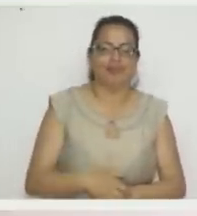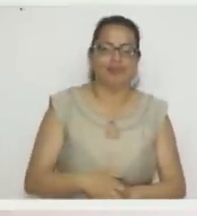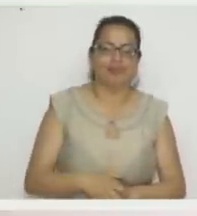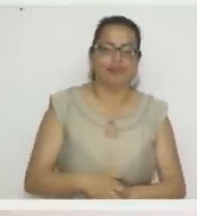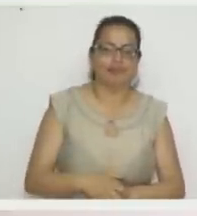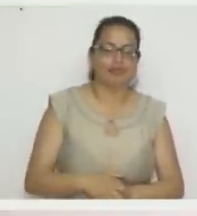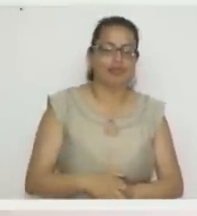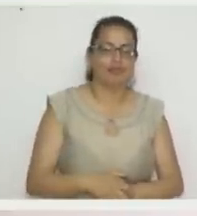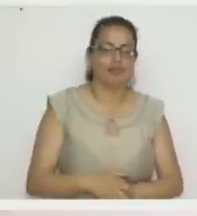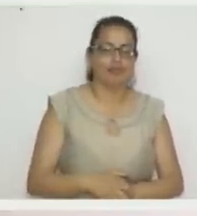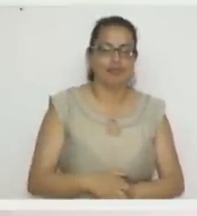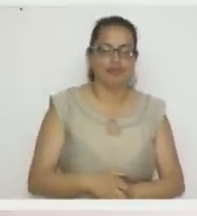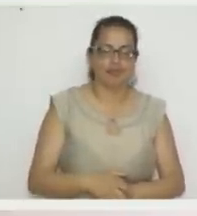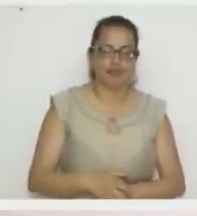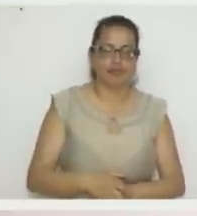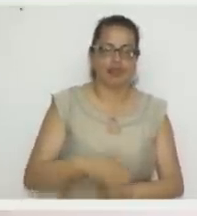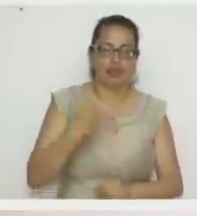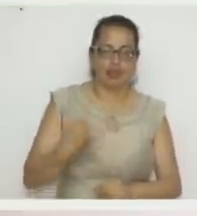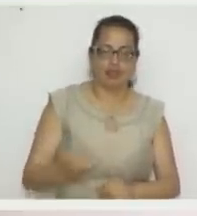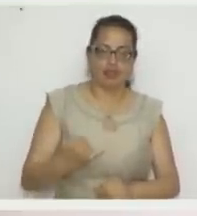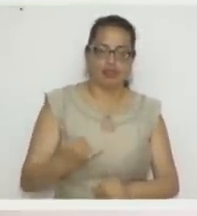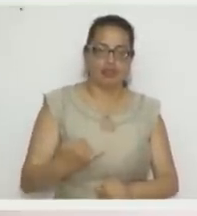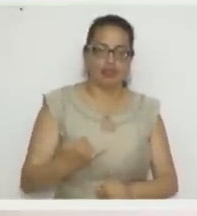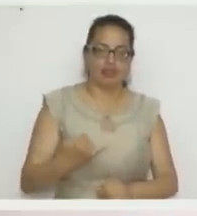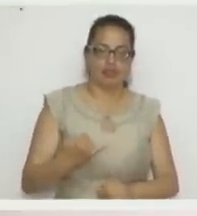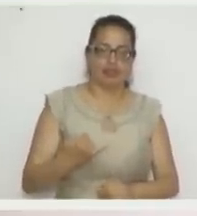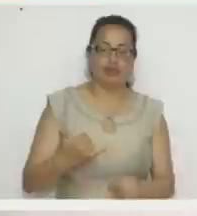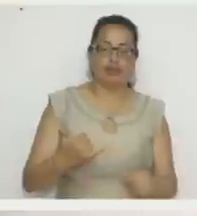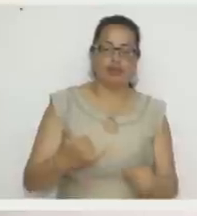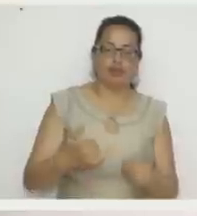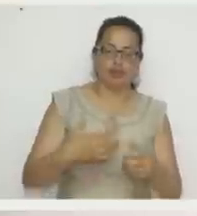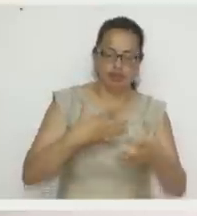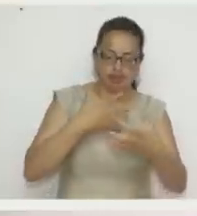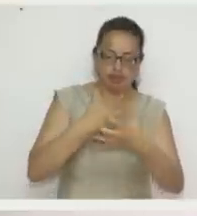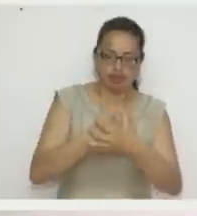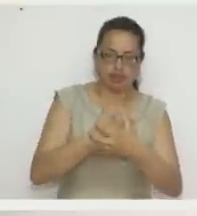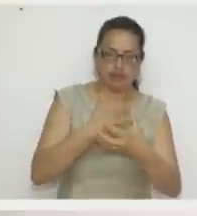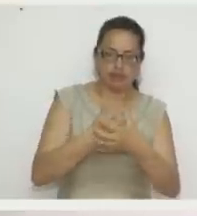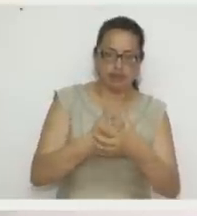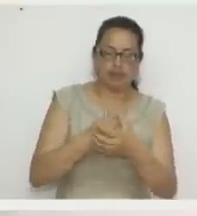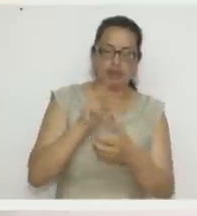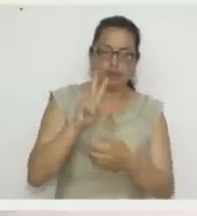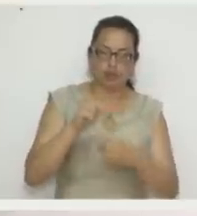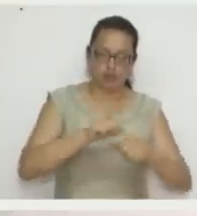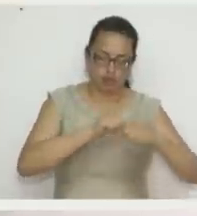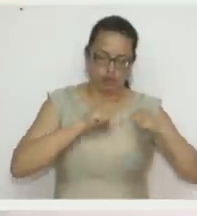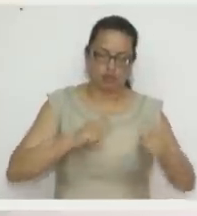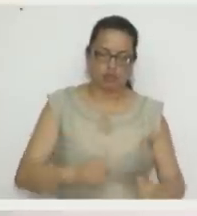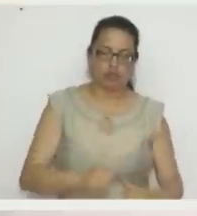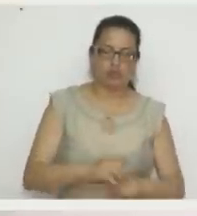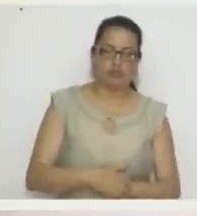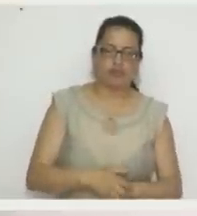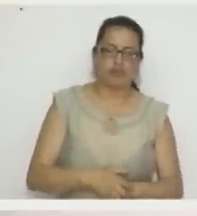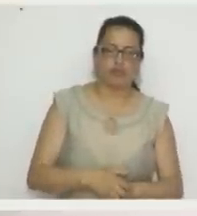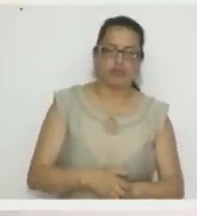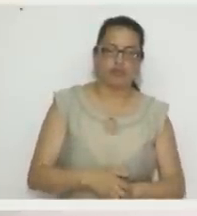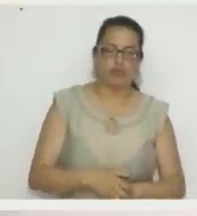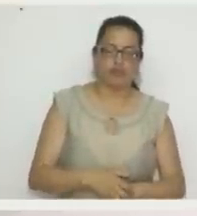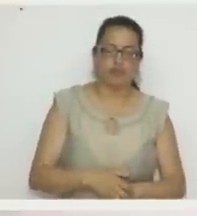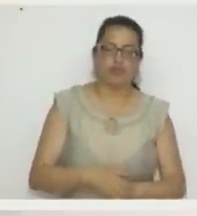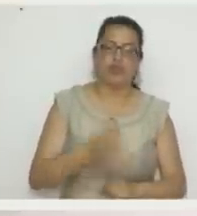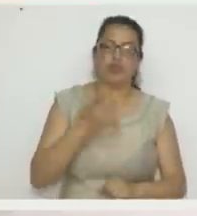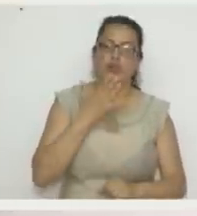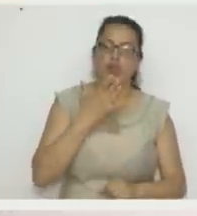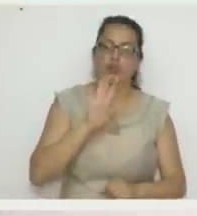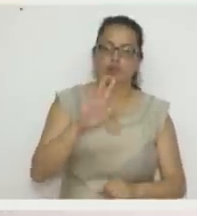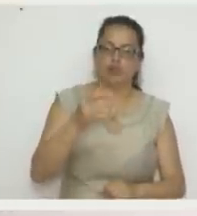Mira, Luz, mira, acá vamos a sacar, con la temoforma, vamos a sacar dos corazones, al color, el